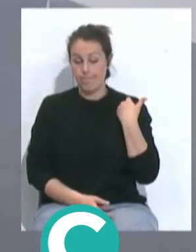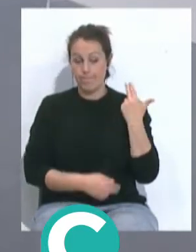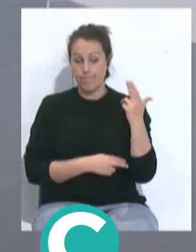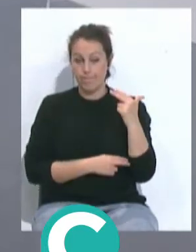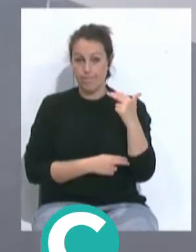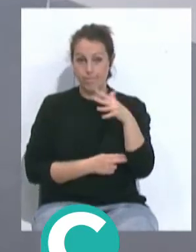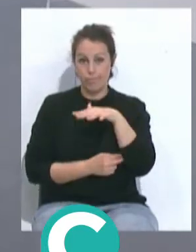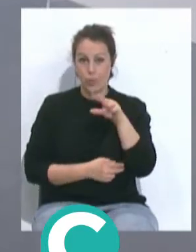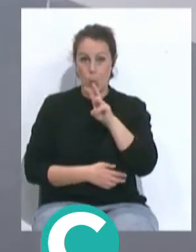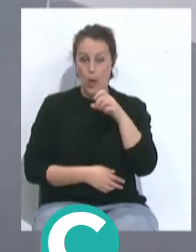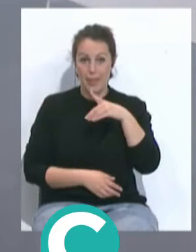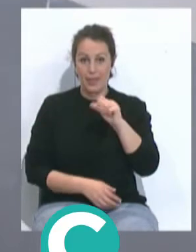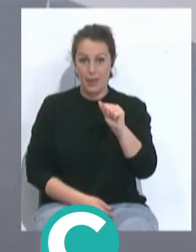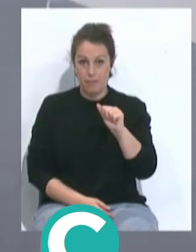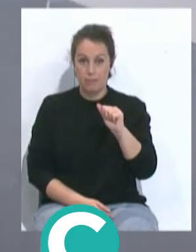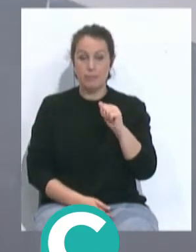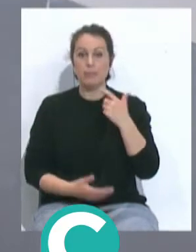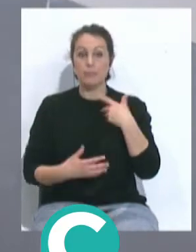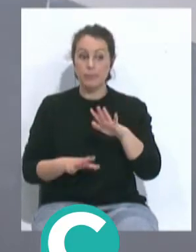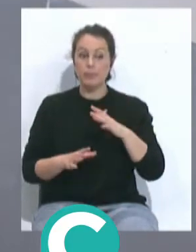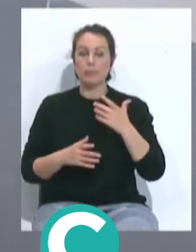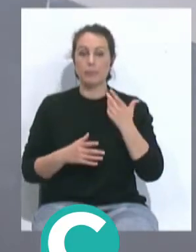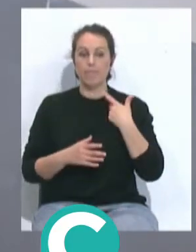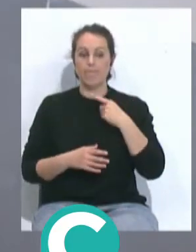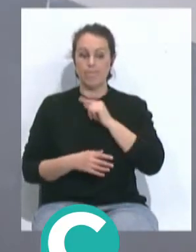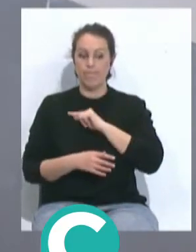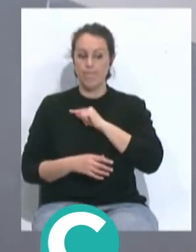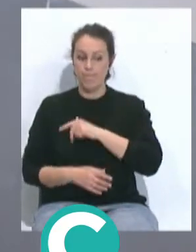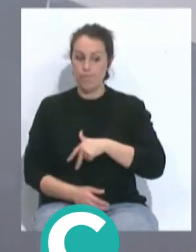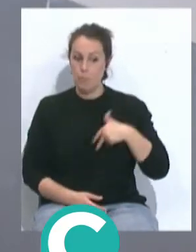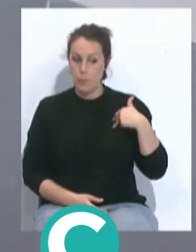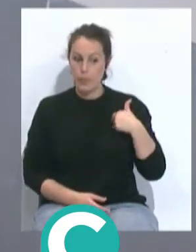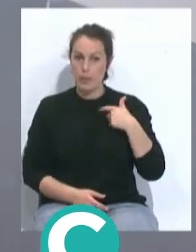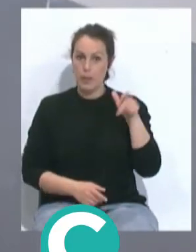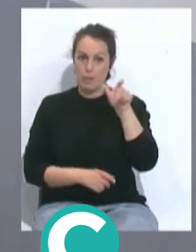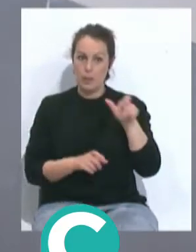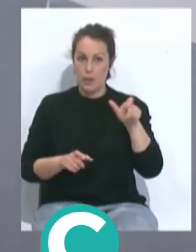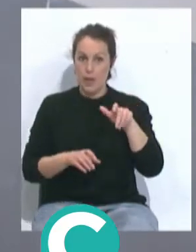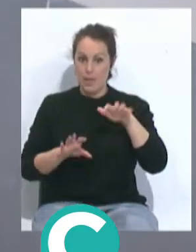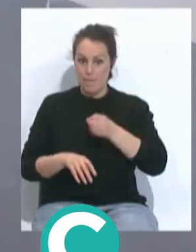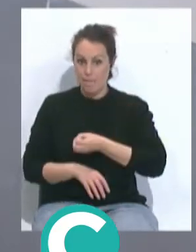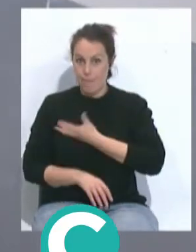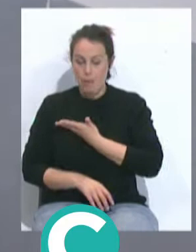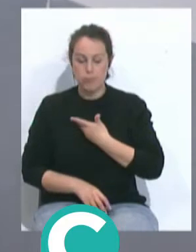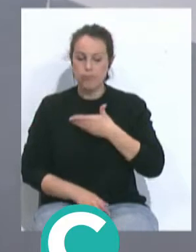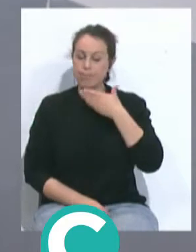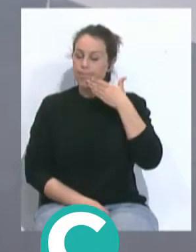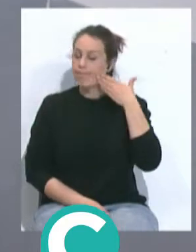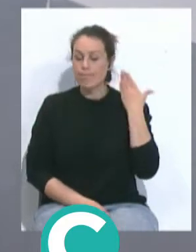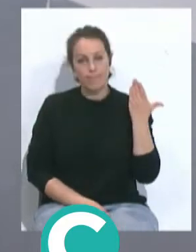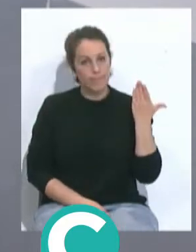viernes en el Wanda Metropolitano, pero que al sentir general del aficionado cadista está muy orgulloso de